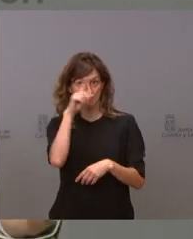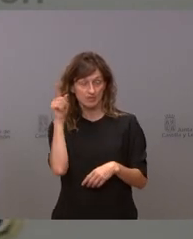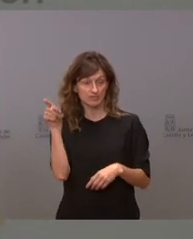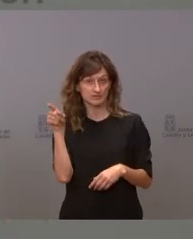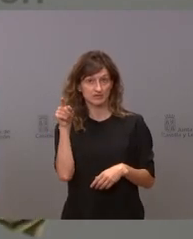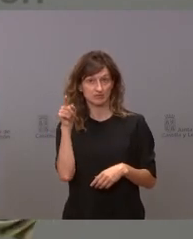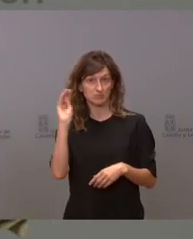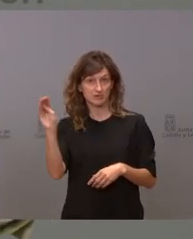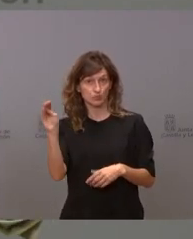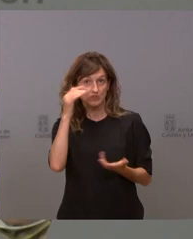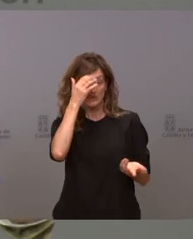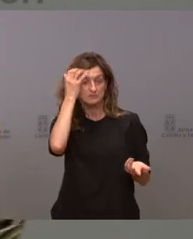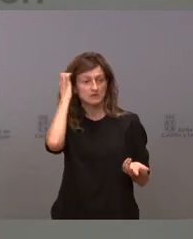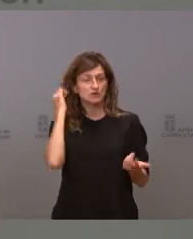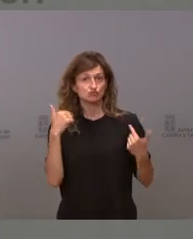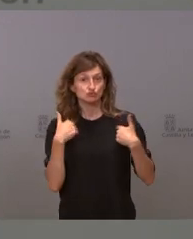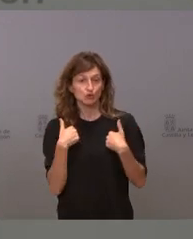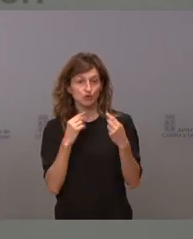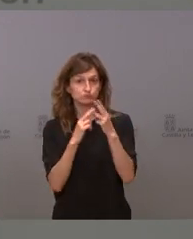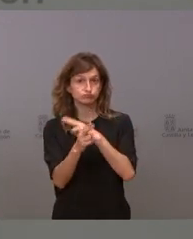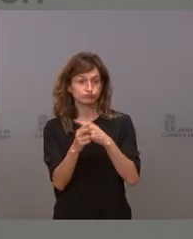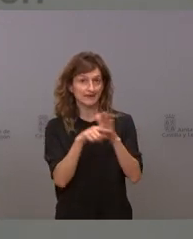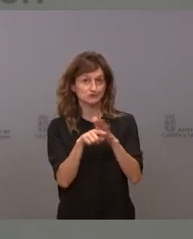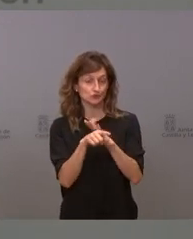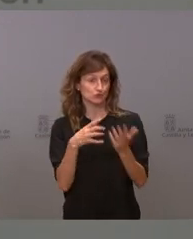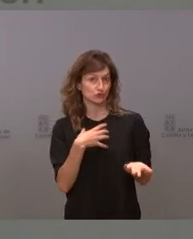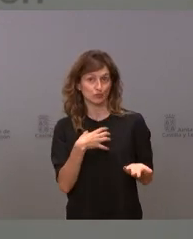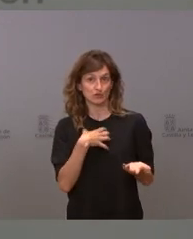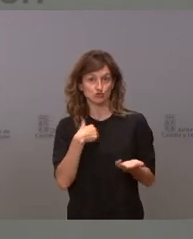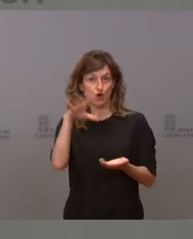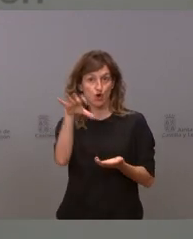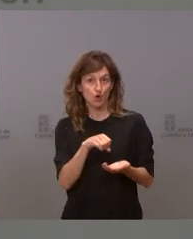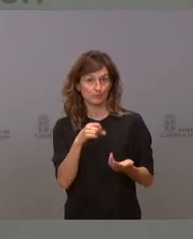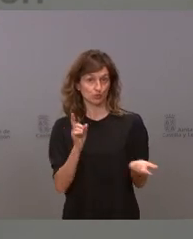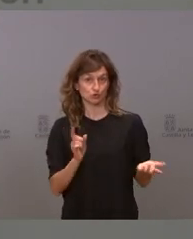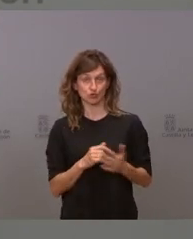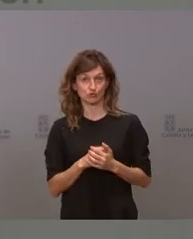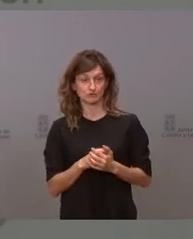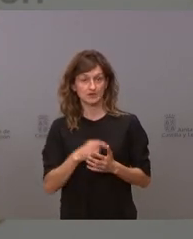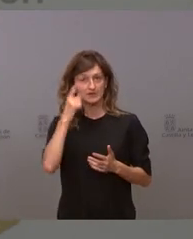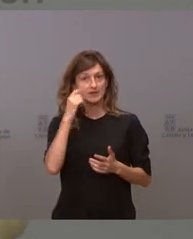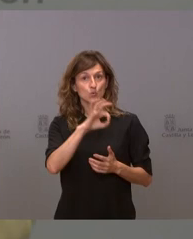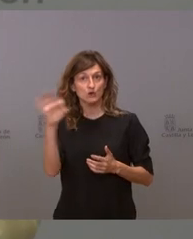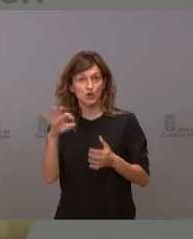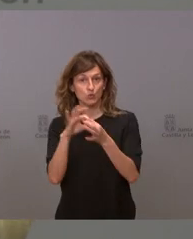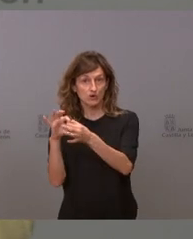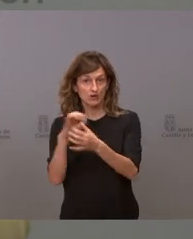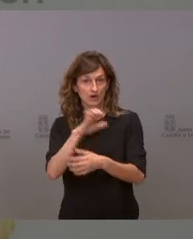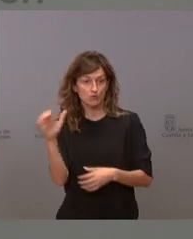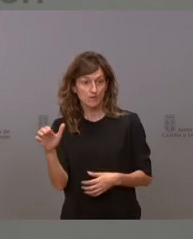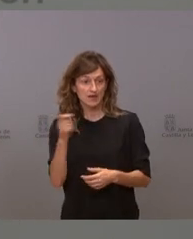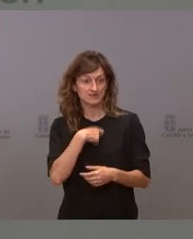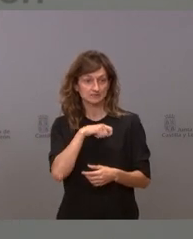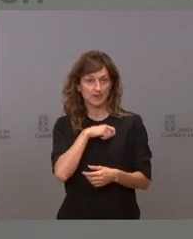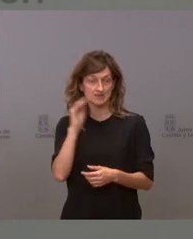se la preguntarán yo no soy el que gestiona eso nosotros no compramos es conocido que compra la Unión Europea que compra España a través